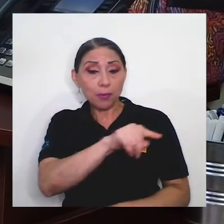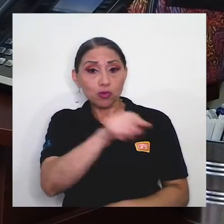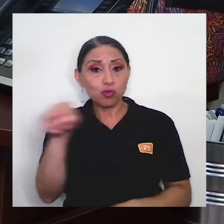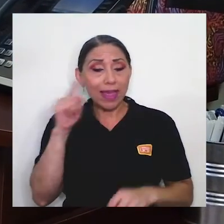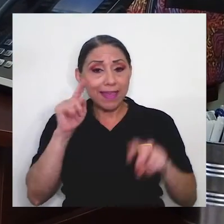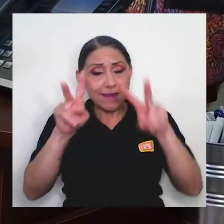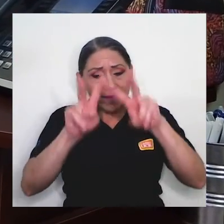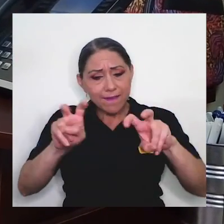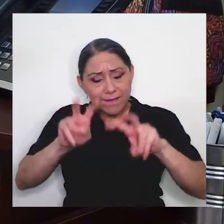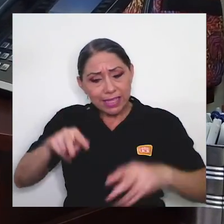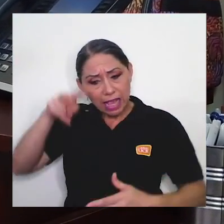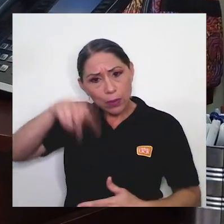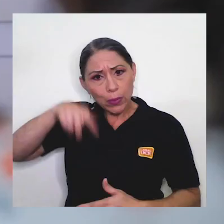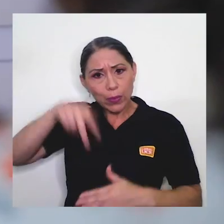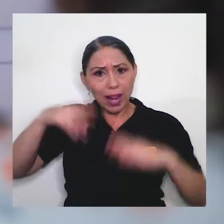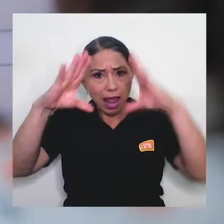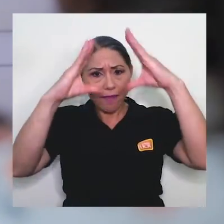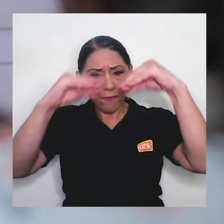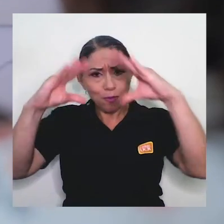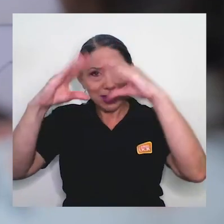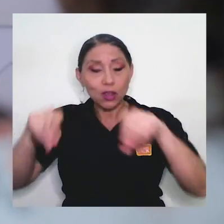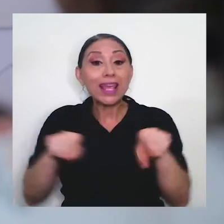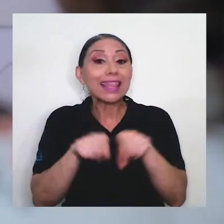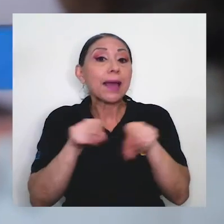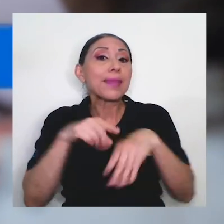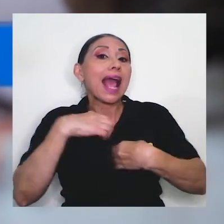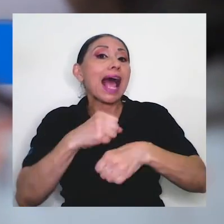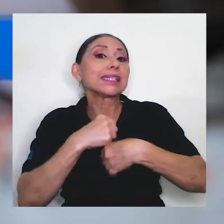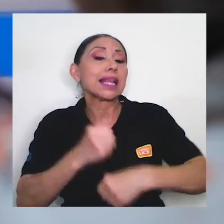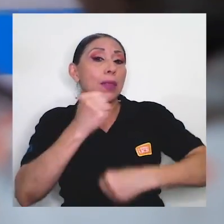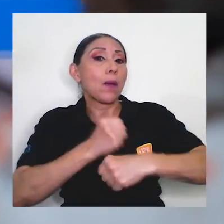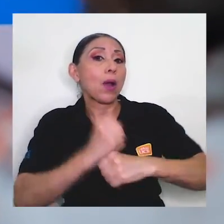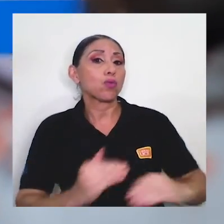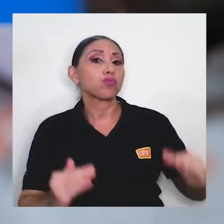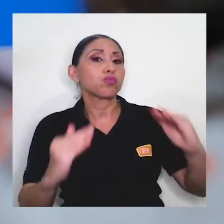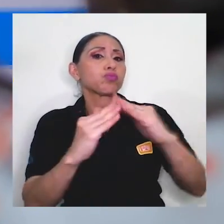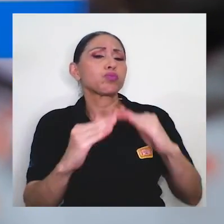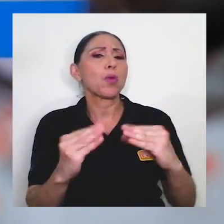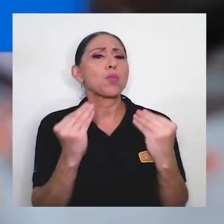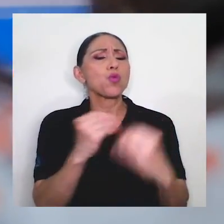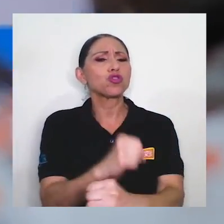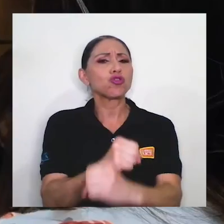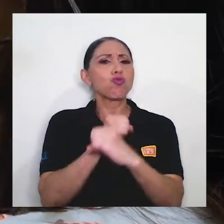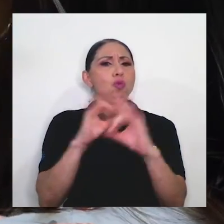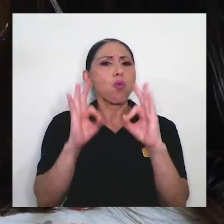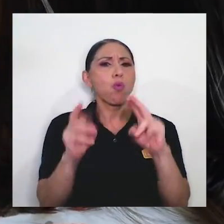revisar la información que se envía y a realizar un teletrabajo ciberseguro.